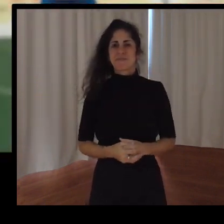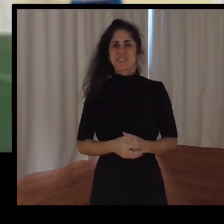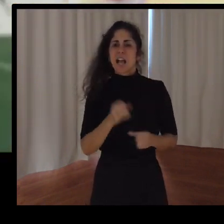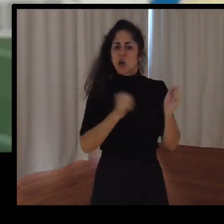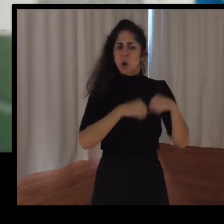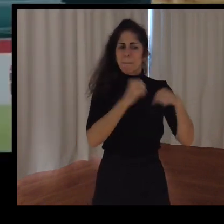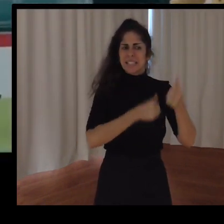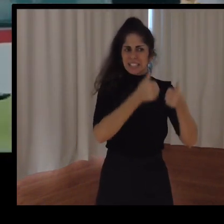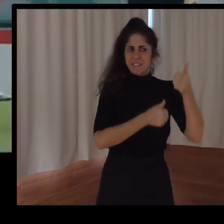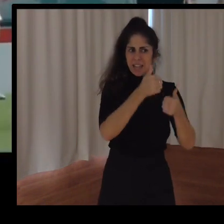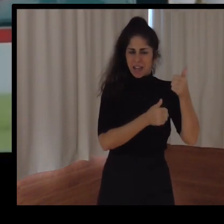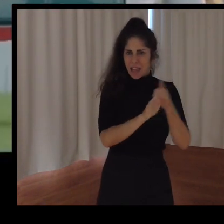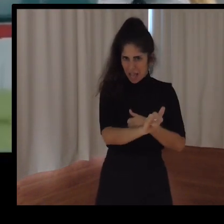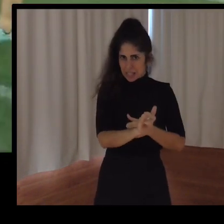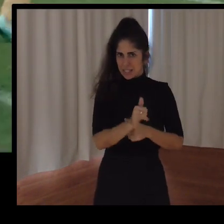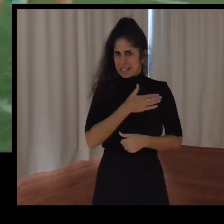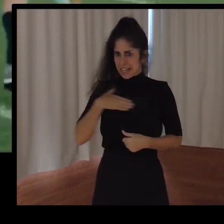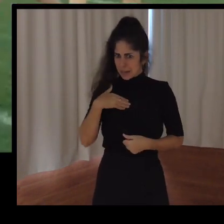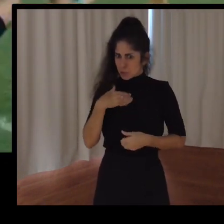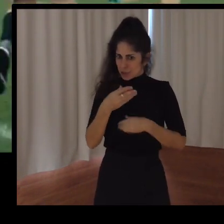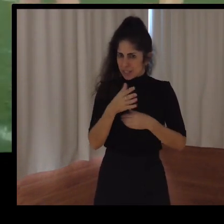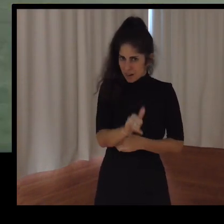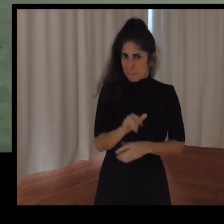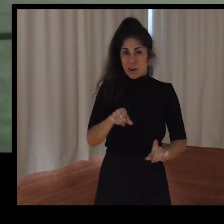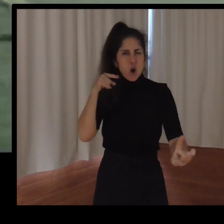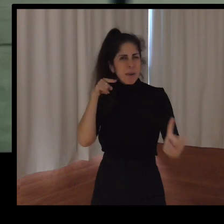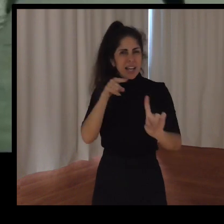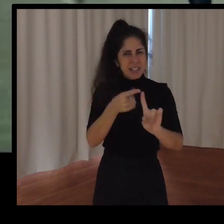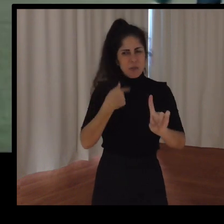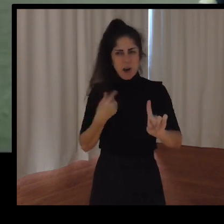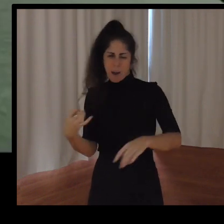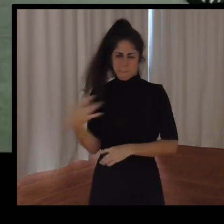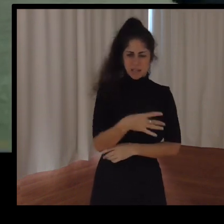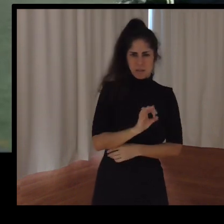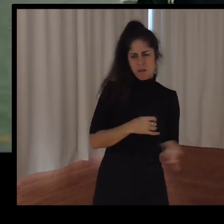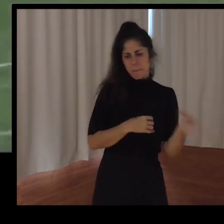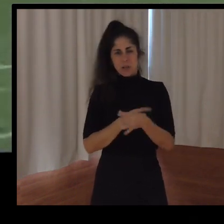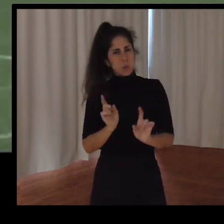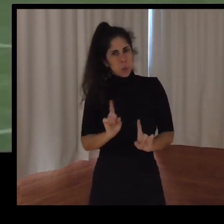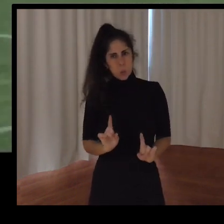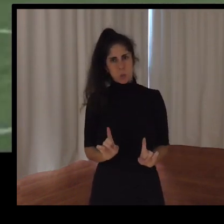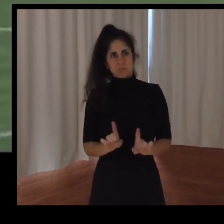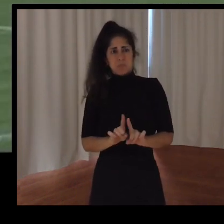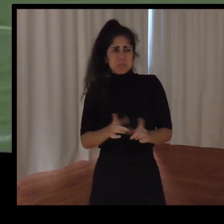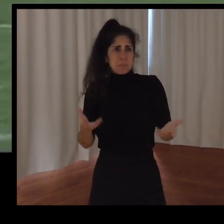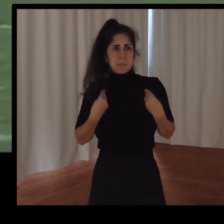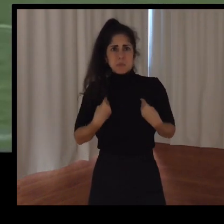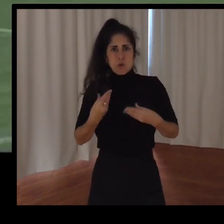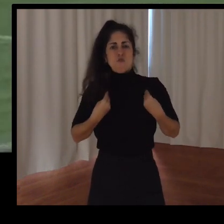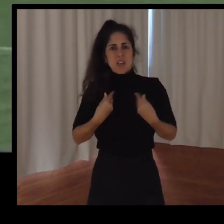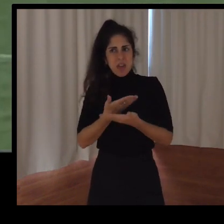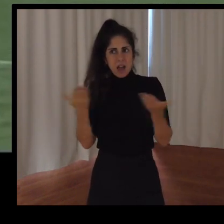queremos que la tengan, pero que no sea el fin, sino que sea un proceso de lo que es la Liga. Ganas,